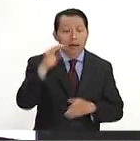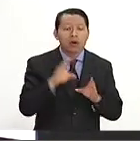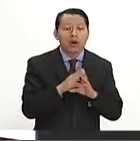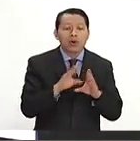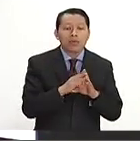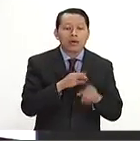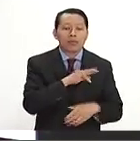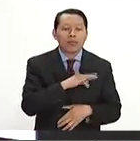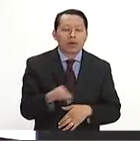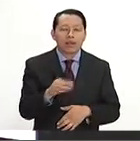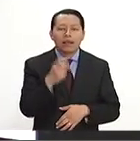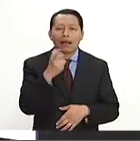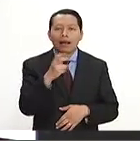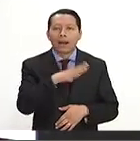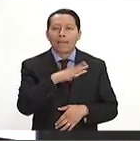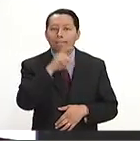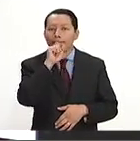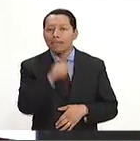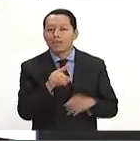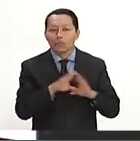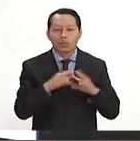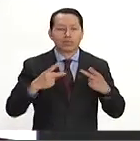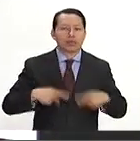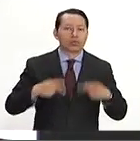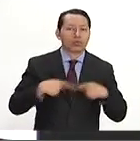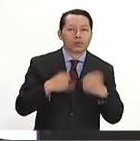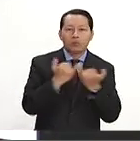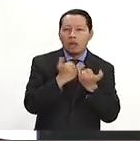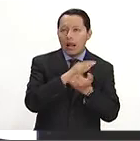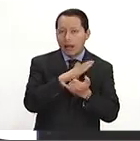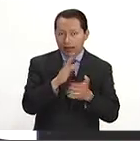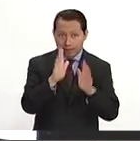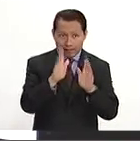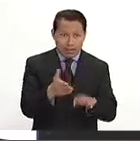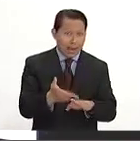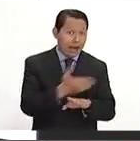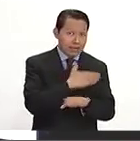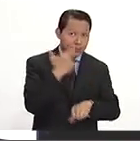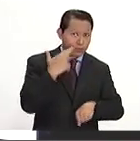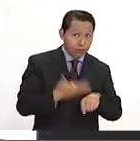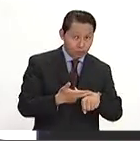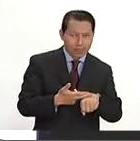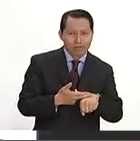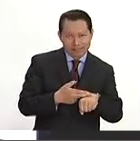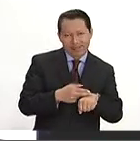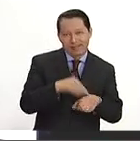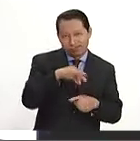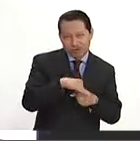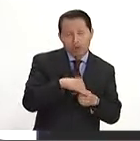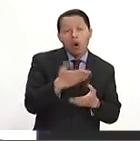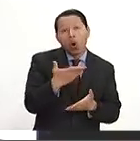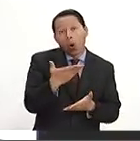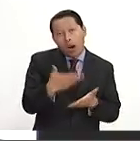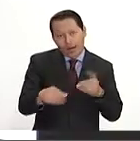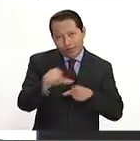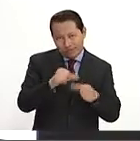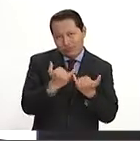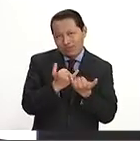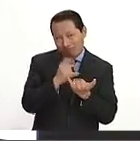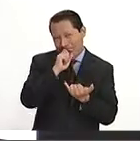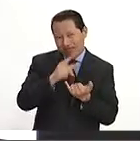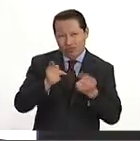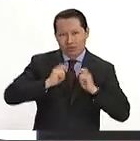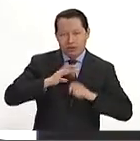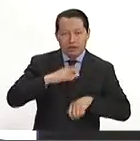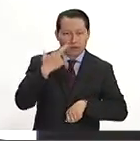tener ese capital humano de las personas que ya ejercieron el cargo y de las que ahora estamos ejerciendo el cargo. Esto es para